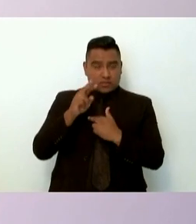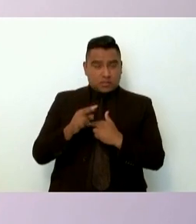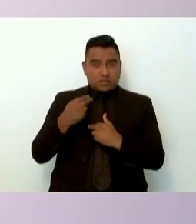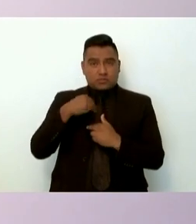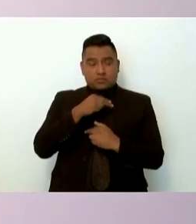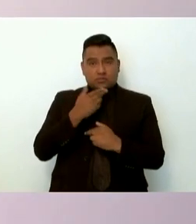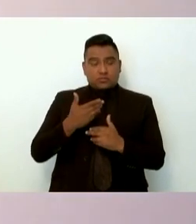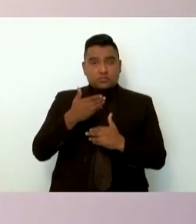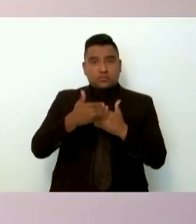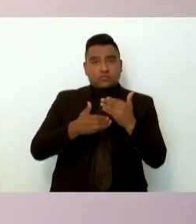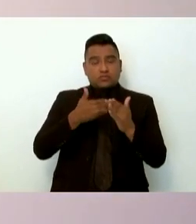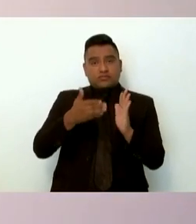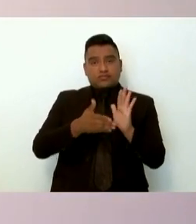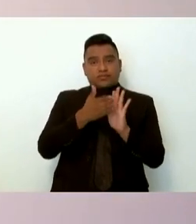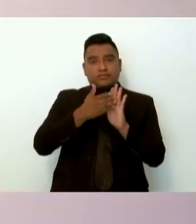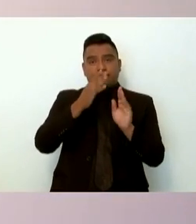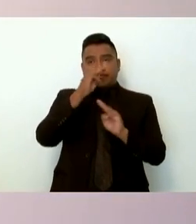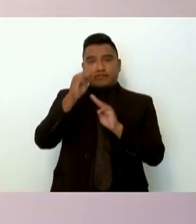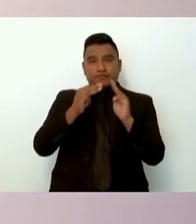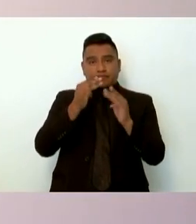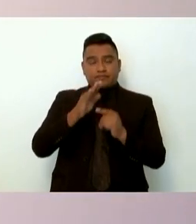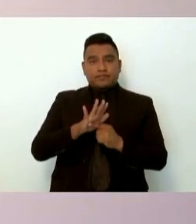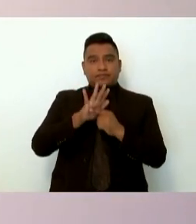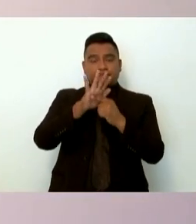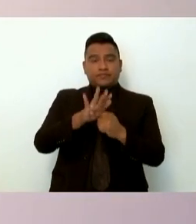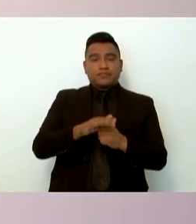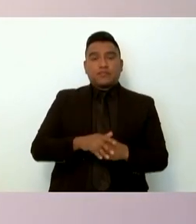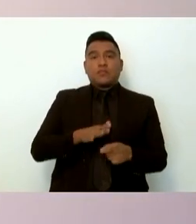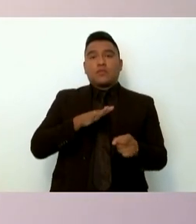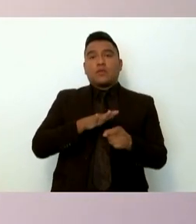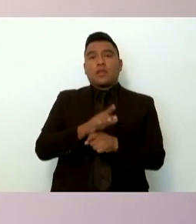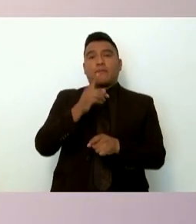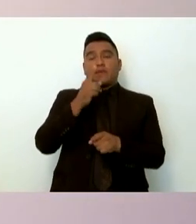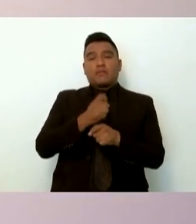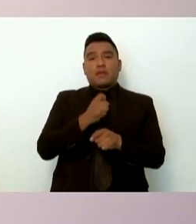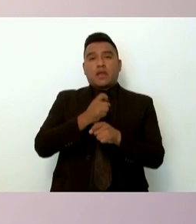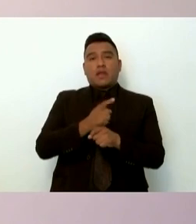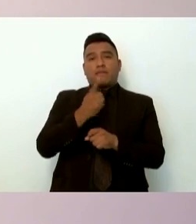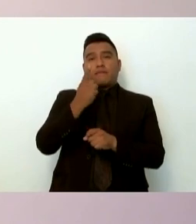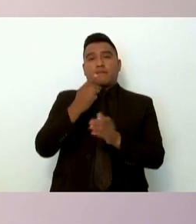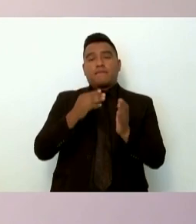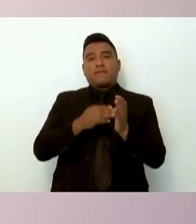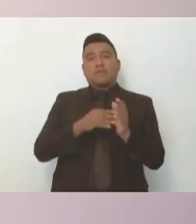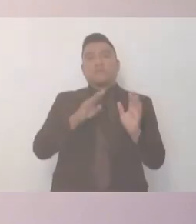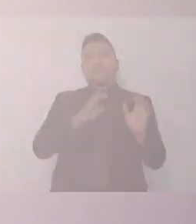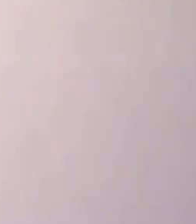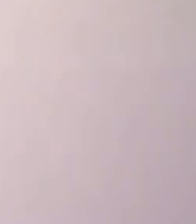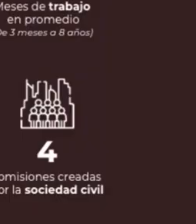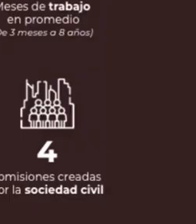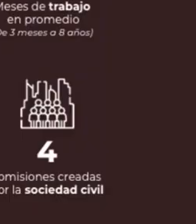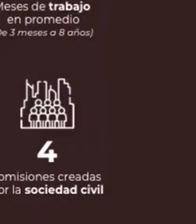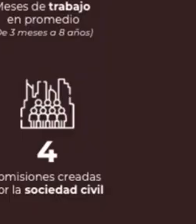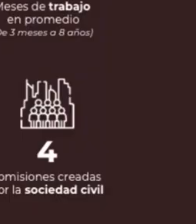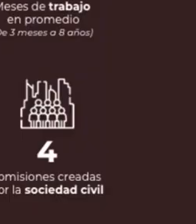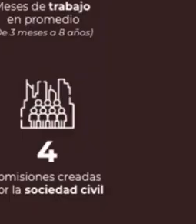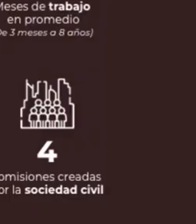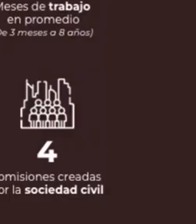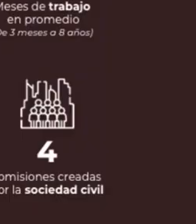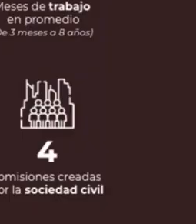en el mundo pues las primeras de ellas se formaron en 1971 tanto en Bangladesh como en Uganda